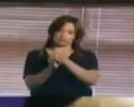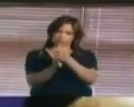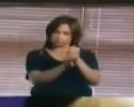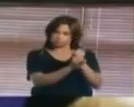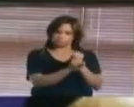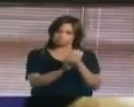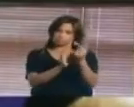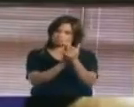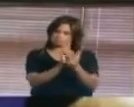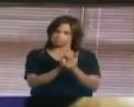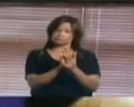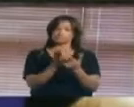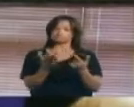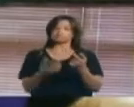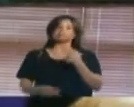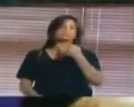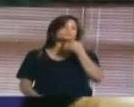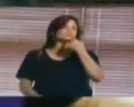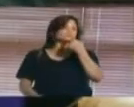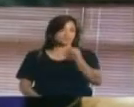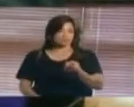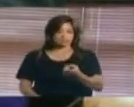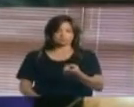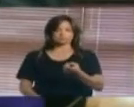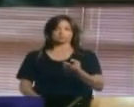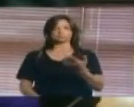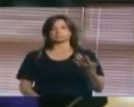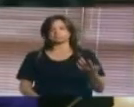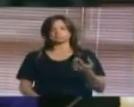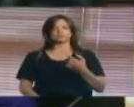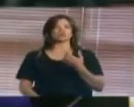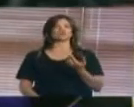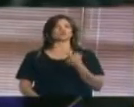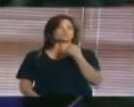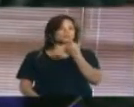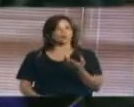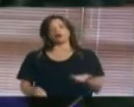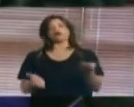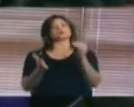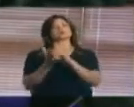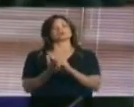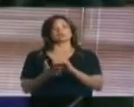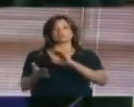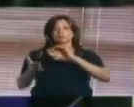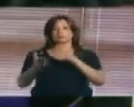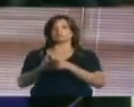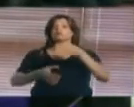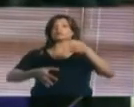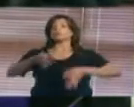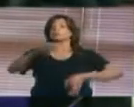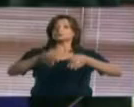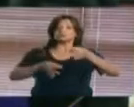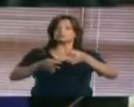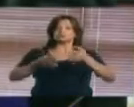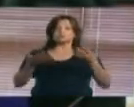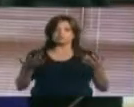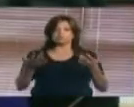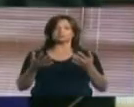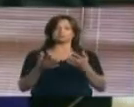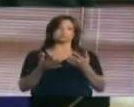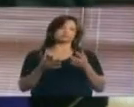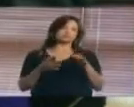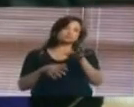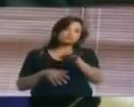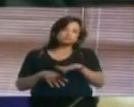Afirmo y reafirmo que el Poder Judicial es un